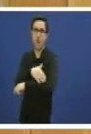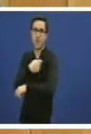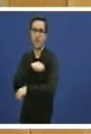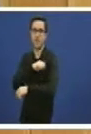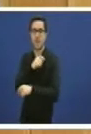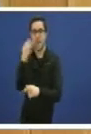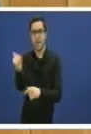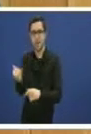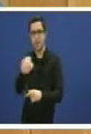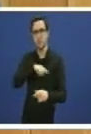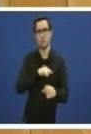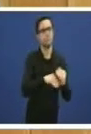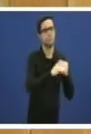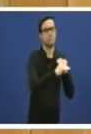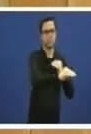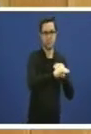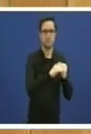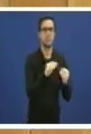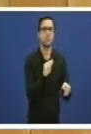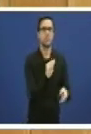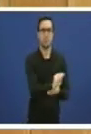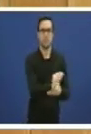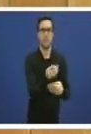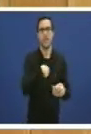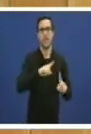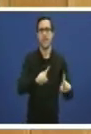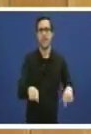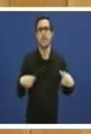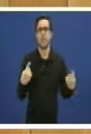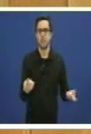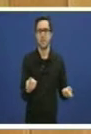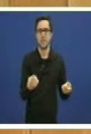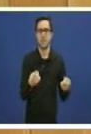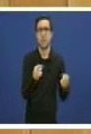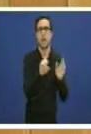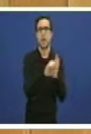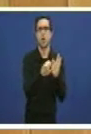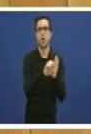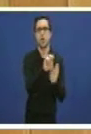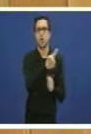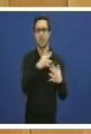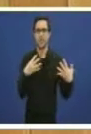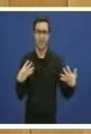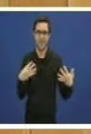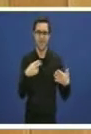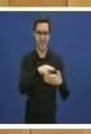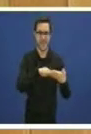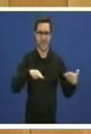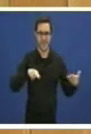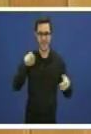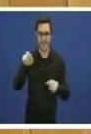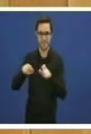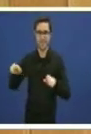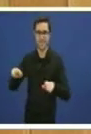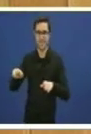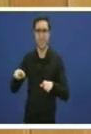foi establecer un procedimiento administrativo o Código 29 de Galicia para que estas persoas que a Seguridade Social da de